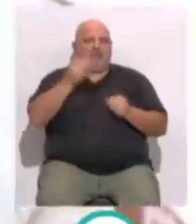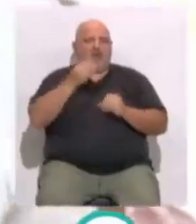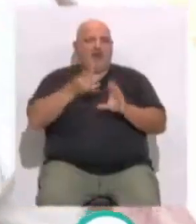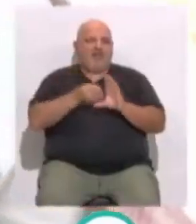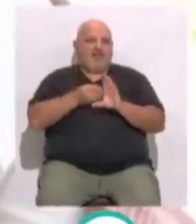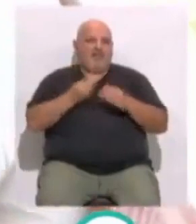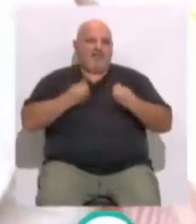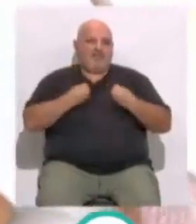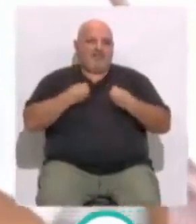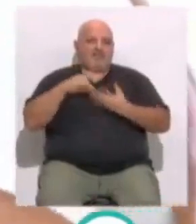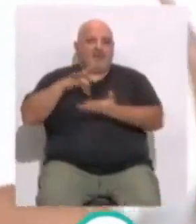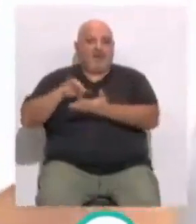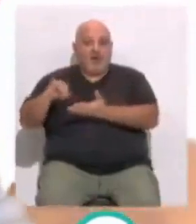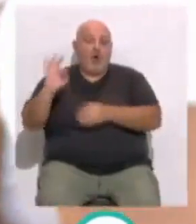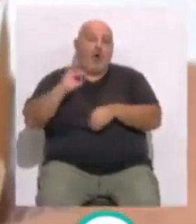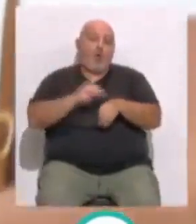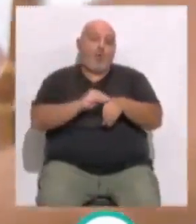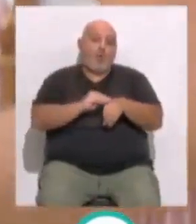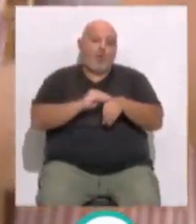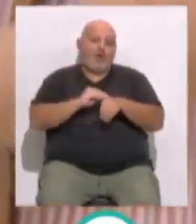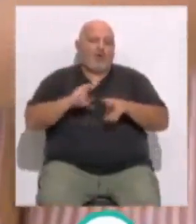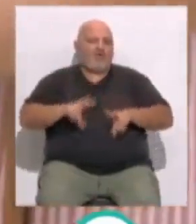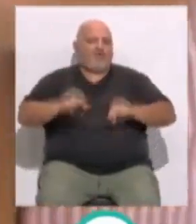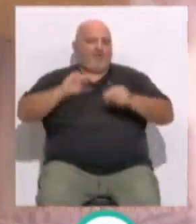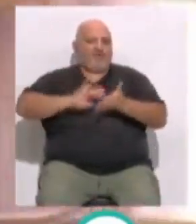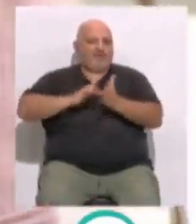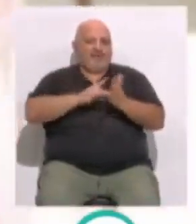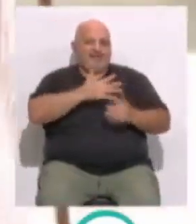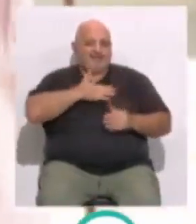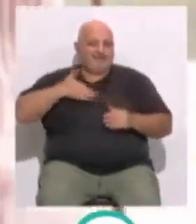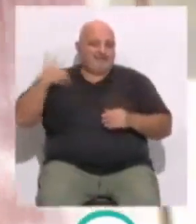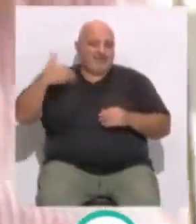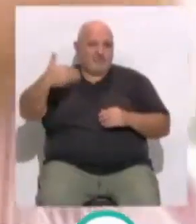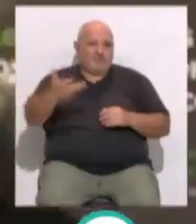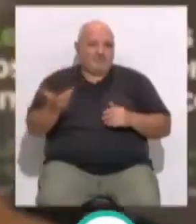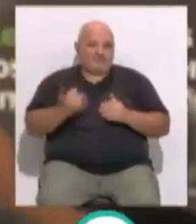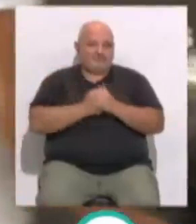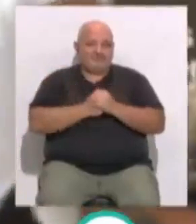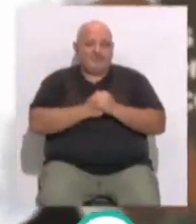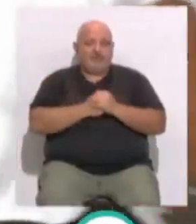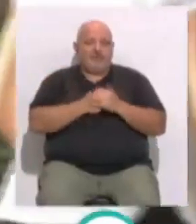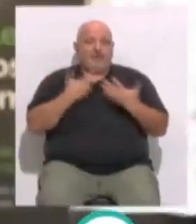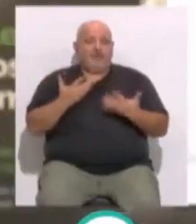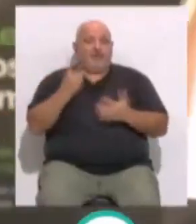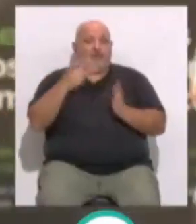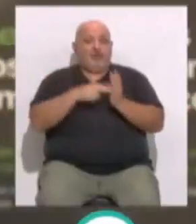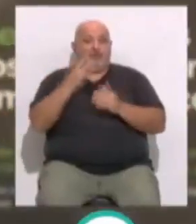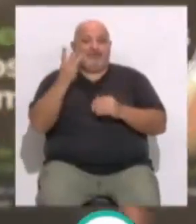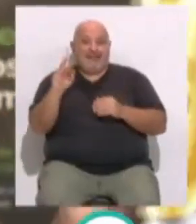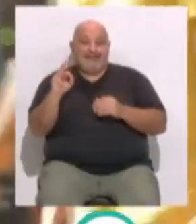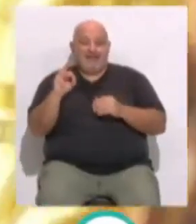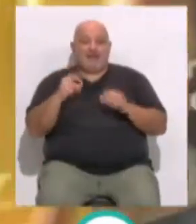de vida en los pacientes o la cura definitiva en cierto tipo de tumores. La intención es que en 2030,